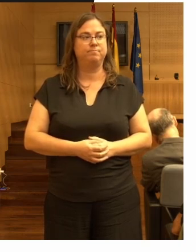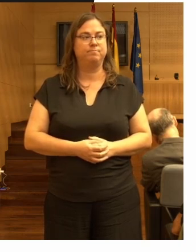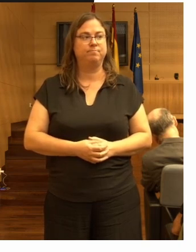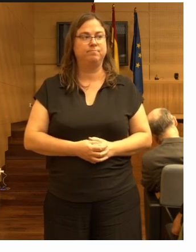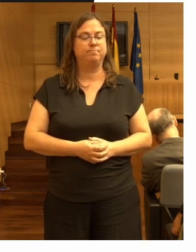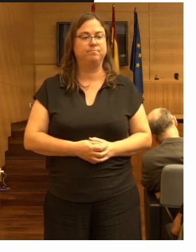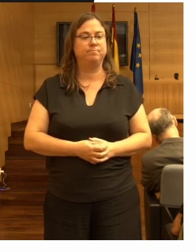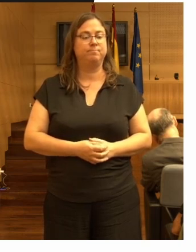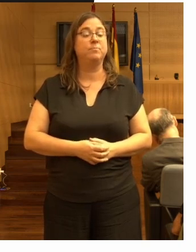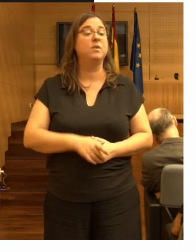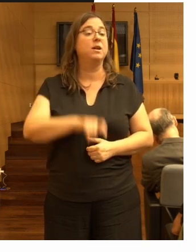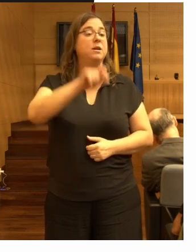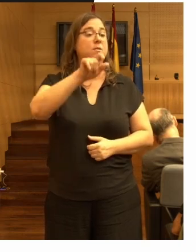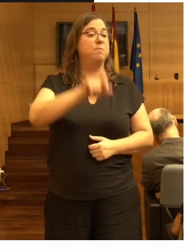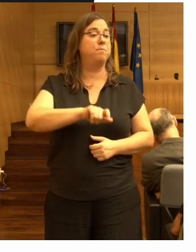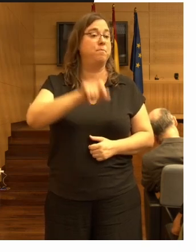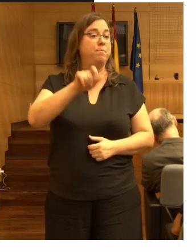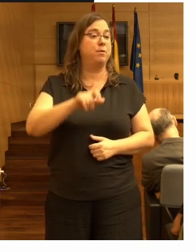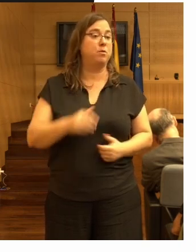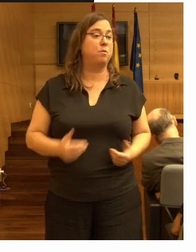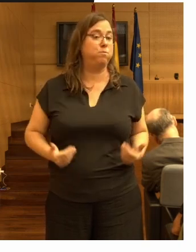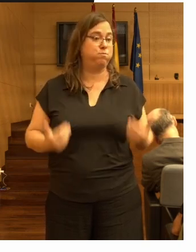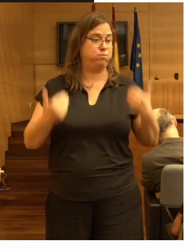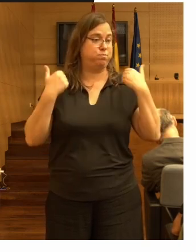las personas encargadas